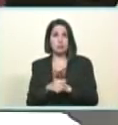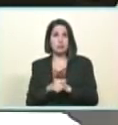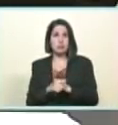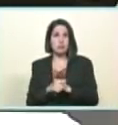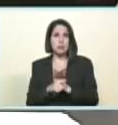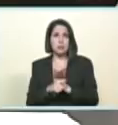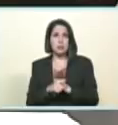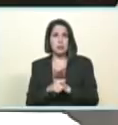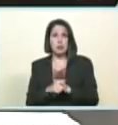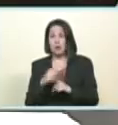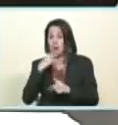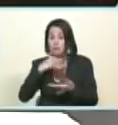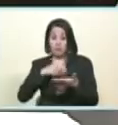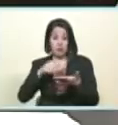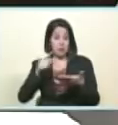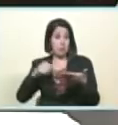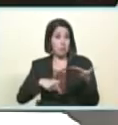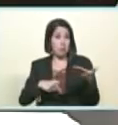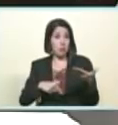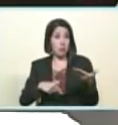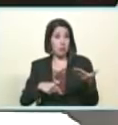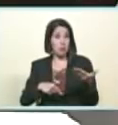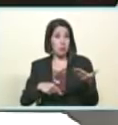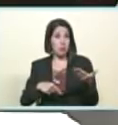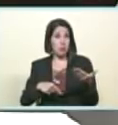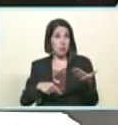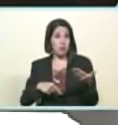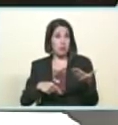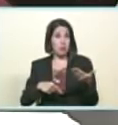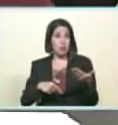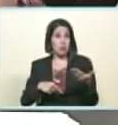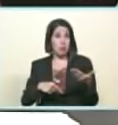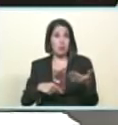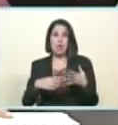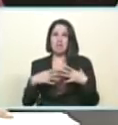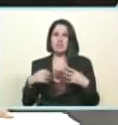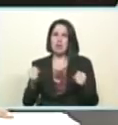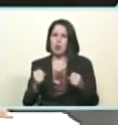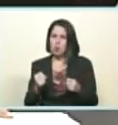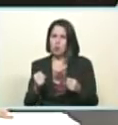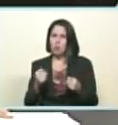en estos días que firmamos unos contratos colectivos en salud